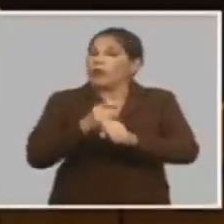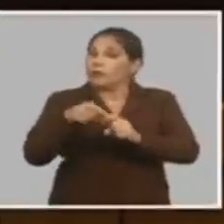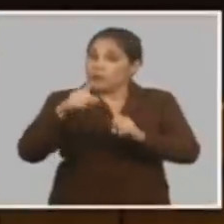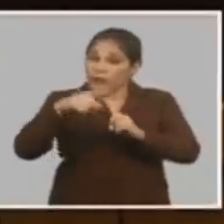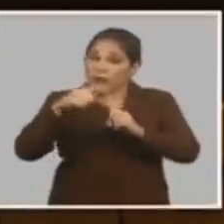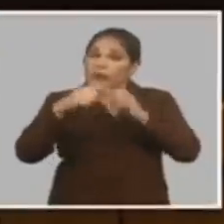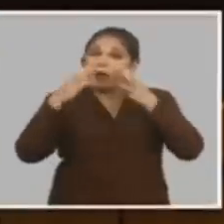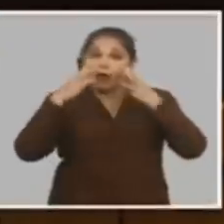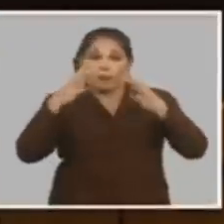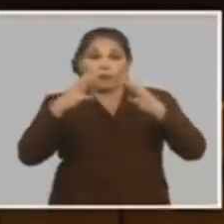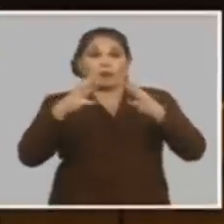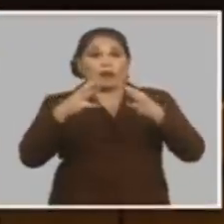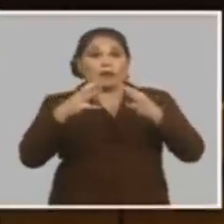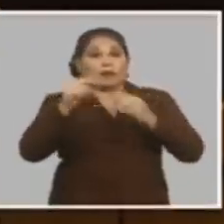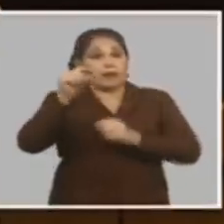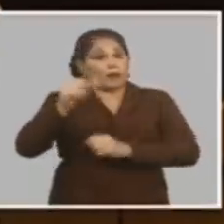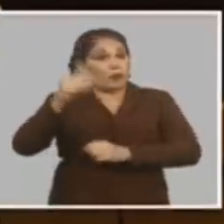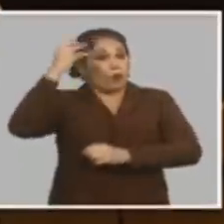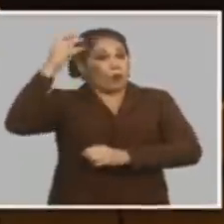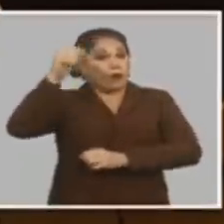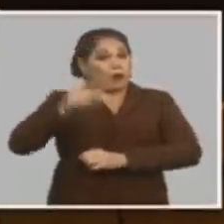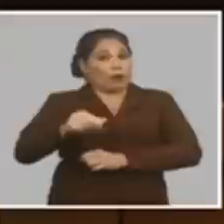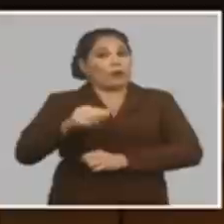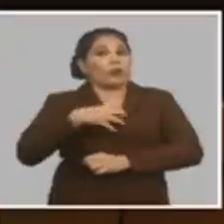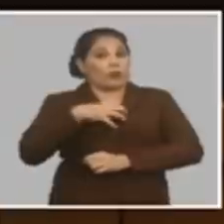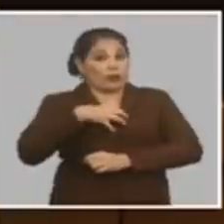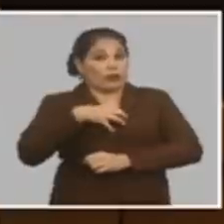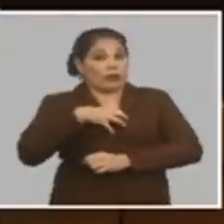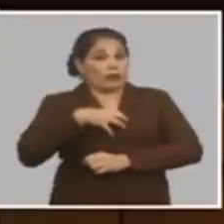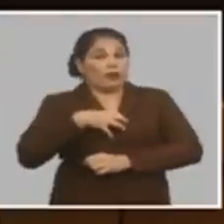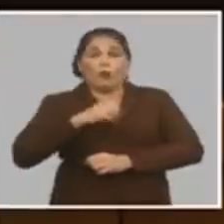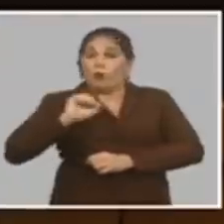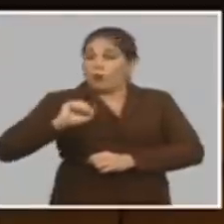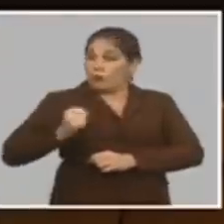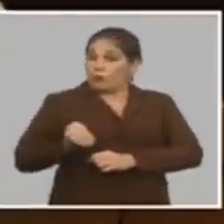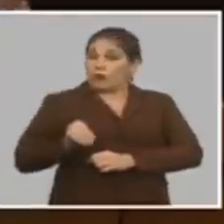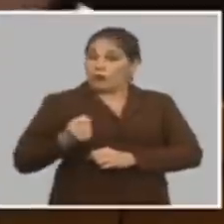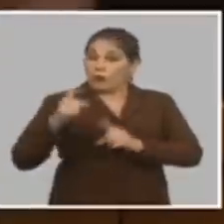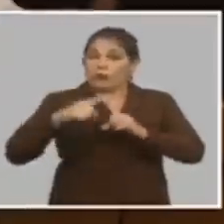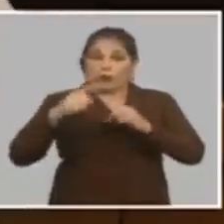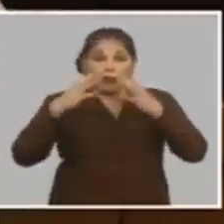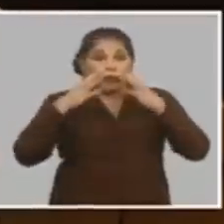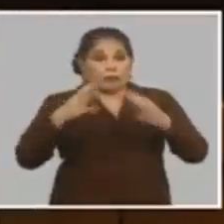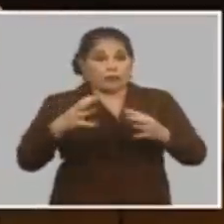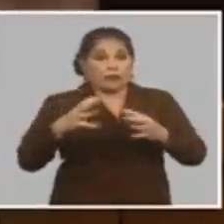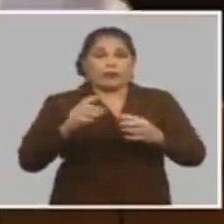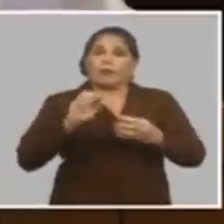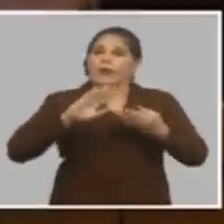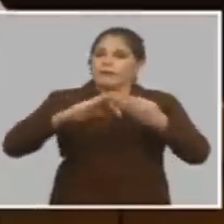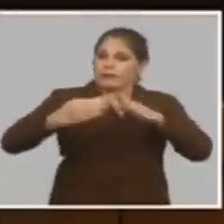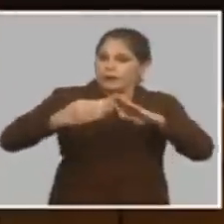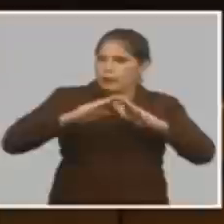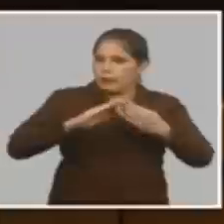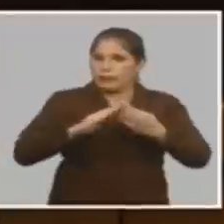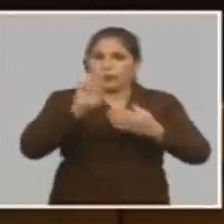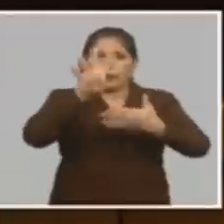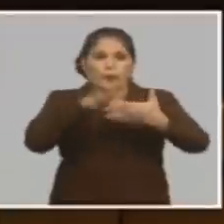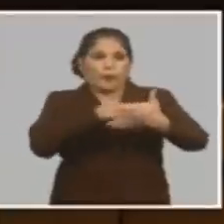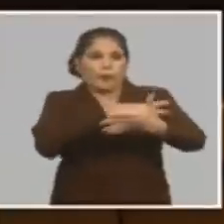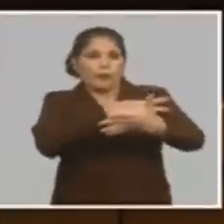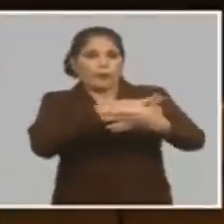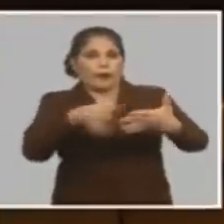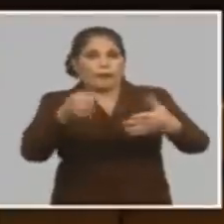tarea importante que tienen los intendentes y los gobernadores que ya también se ha discutido hay cronogramas